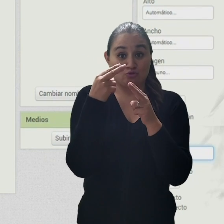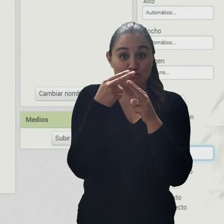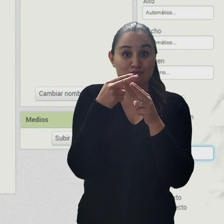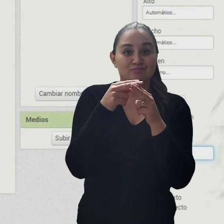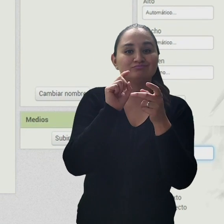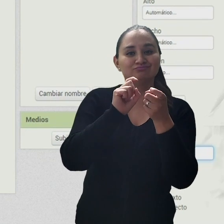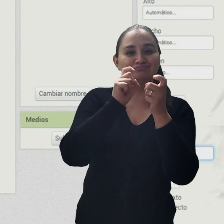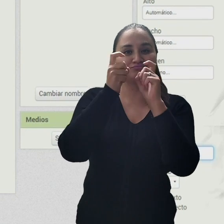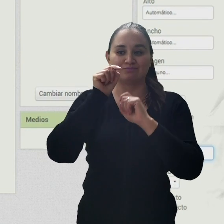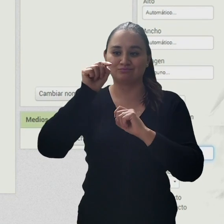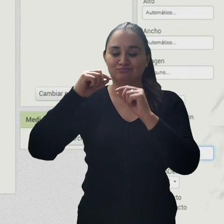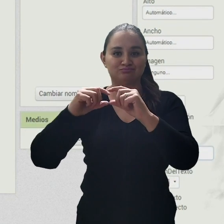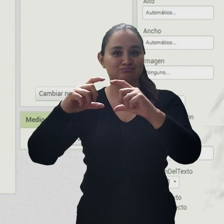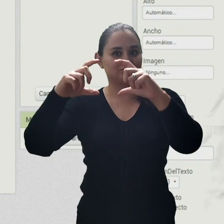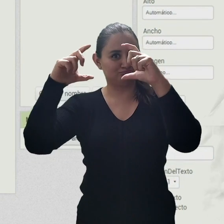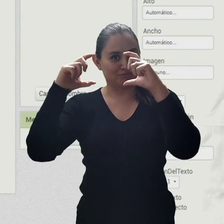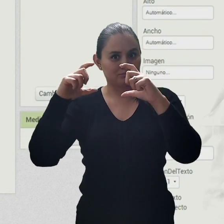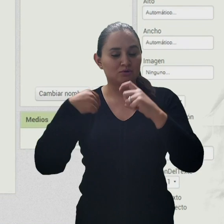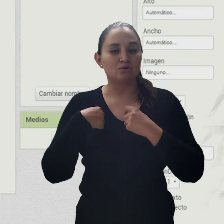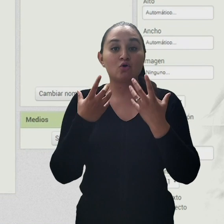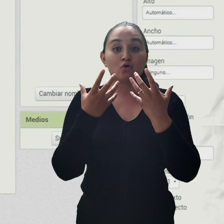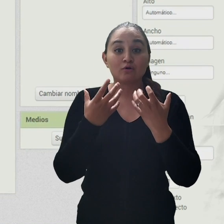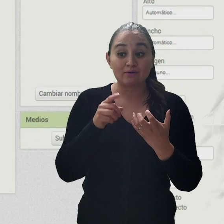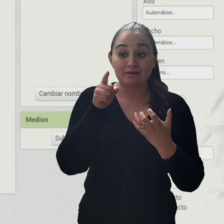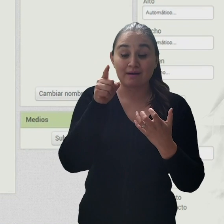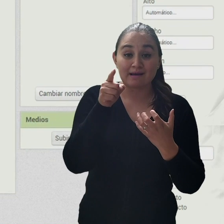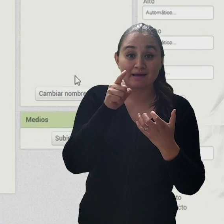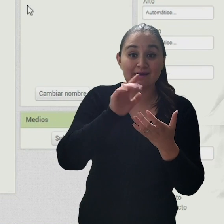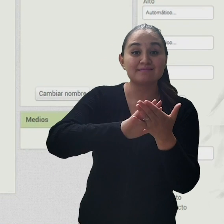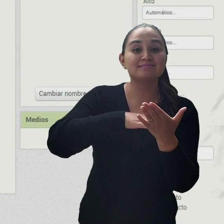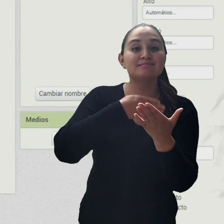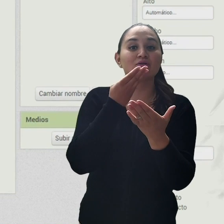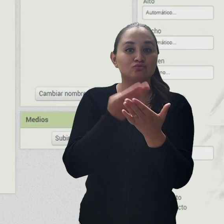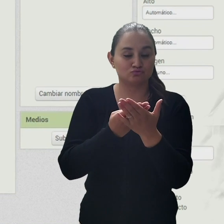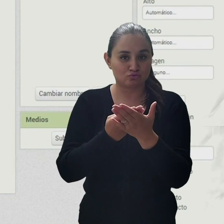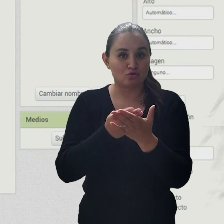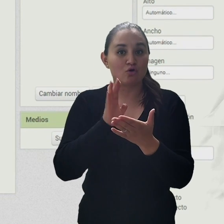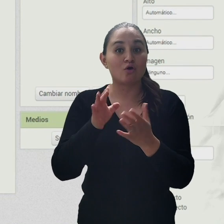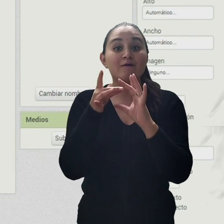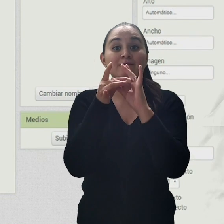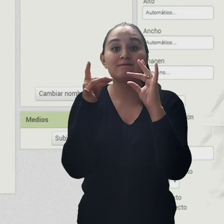Quiero que traduzca la frase Hola Mundo al inglés.